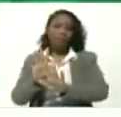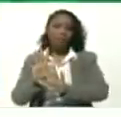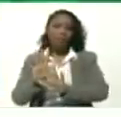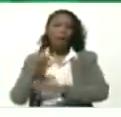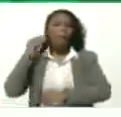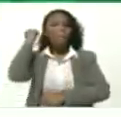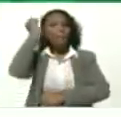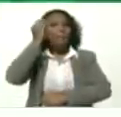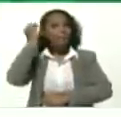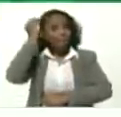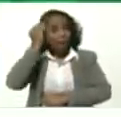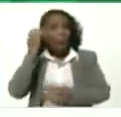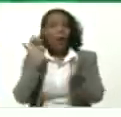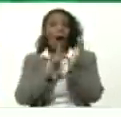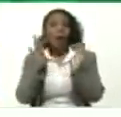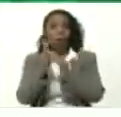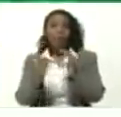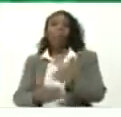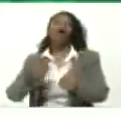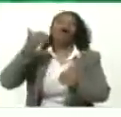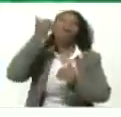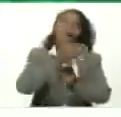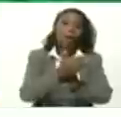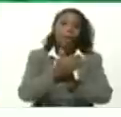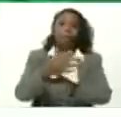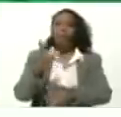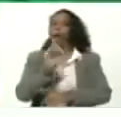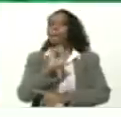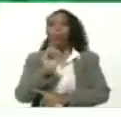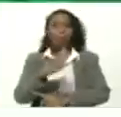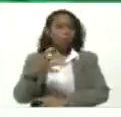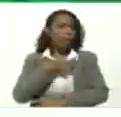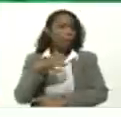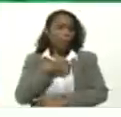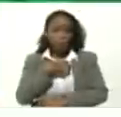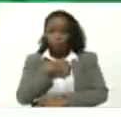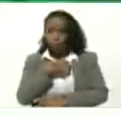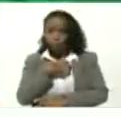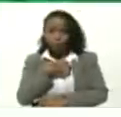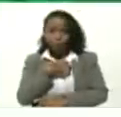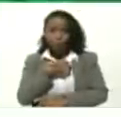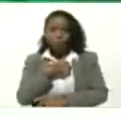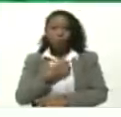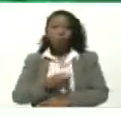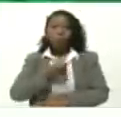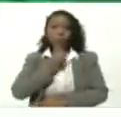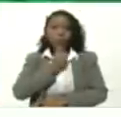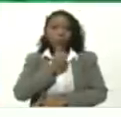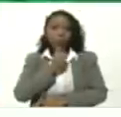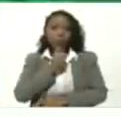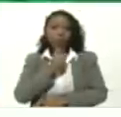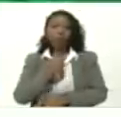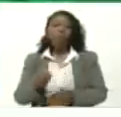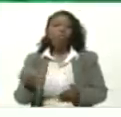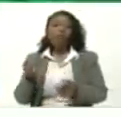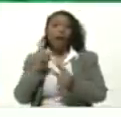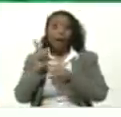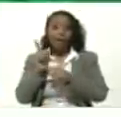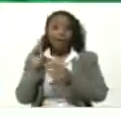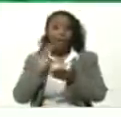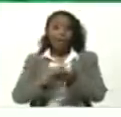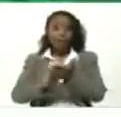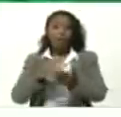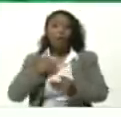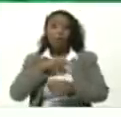pensamos Para abril Después por allí No se pudo No hubo las condiciones Todas esas veces Fuimos